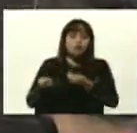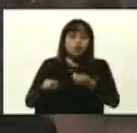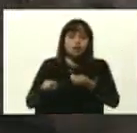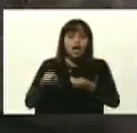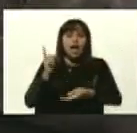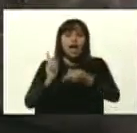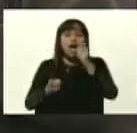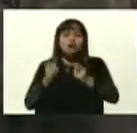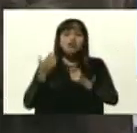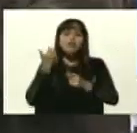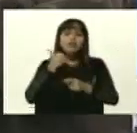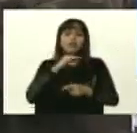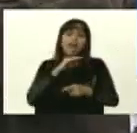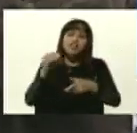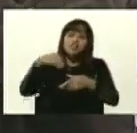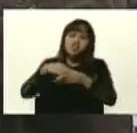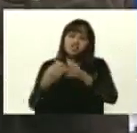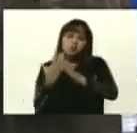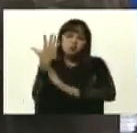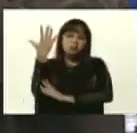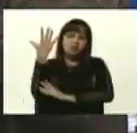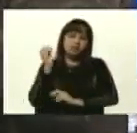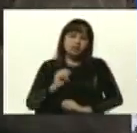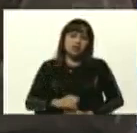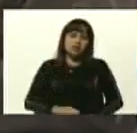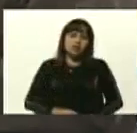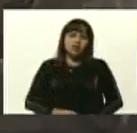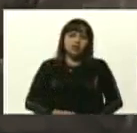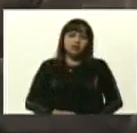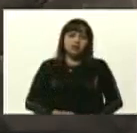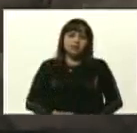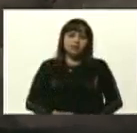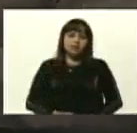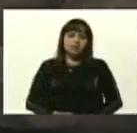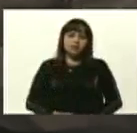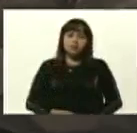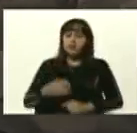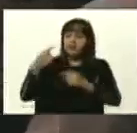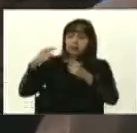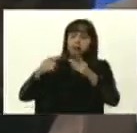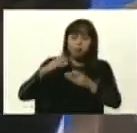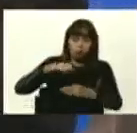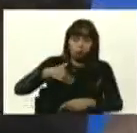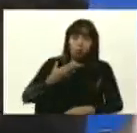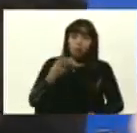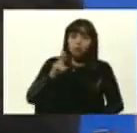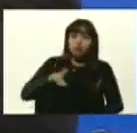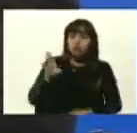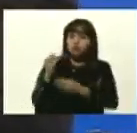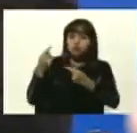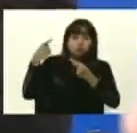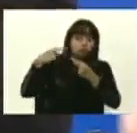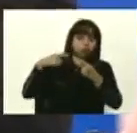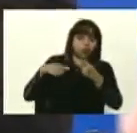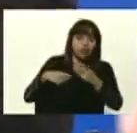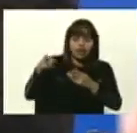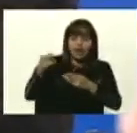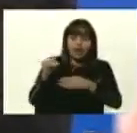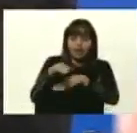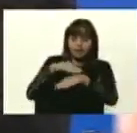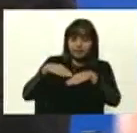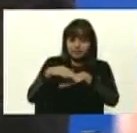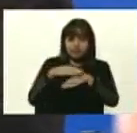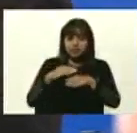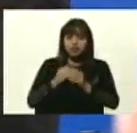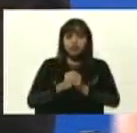plagas en cultivos, por ejemplo, debido a su propiedad viricida. cantidad de usos que tiene, pues. Ahí está el ministro Castro Soteldo, que es el